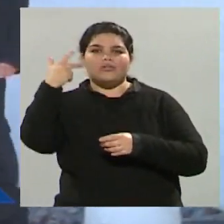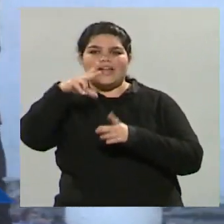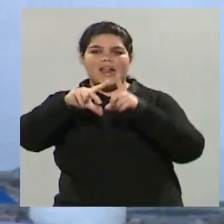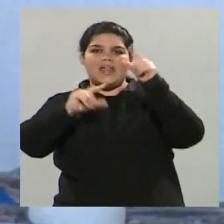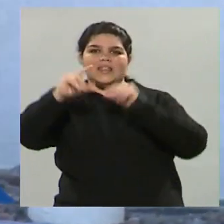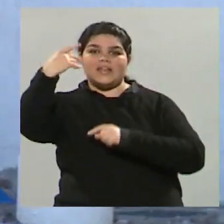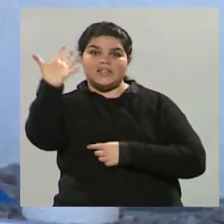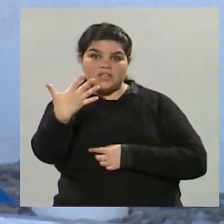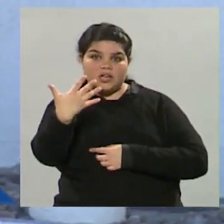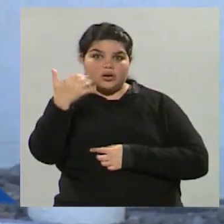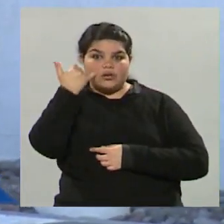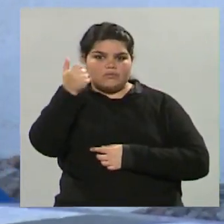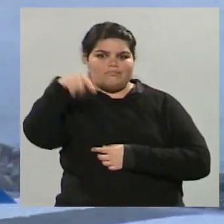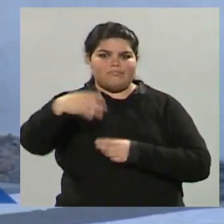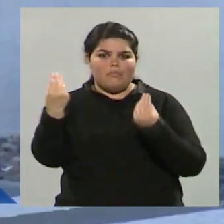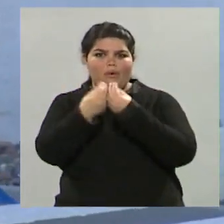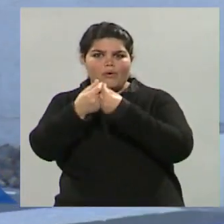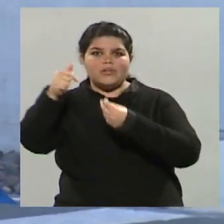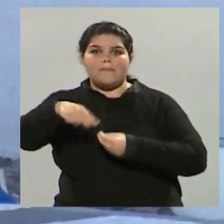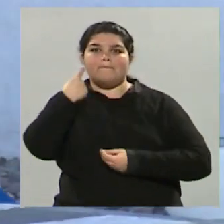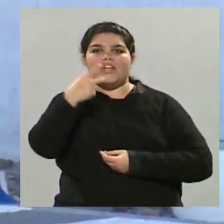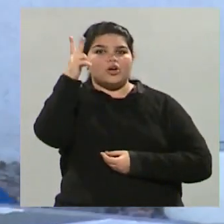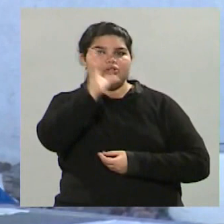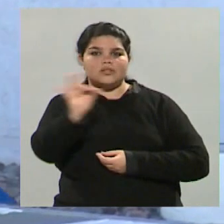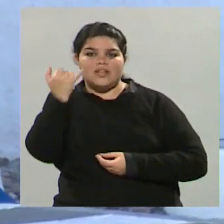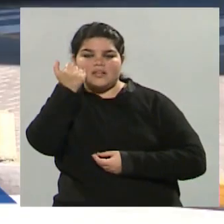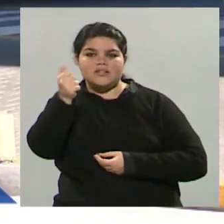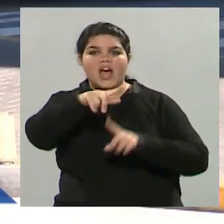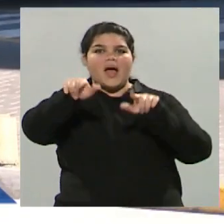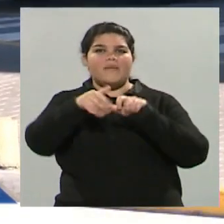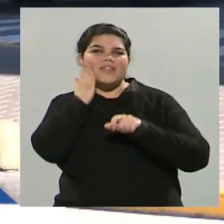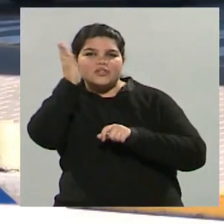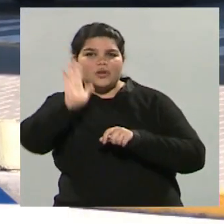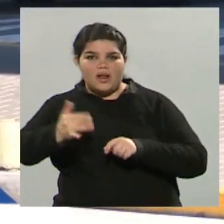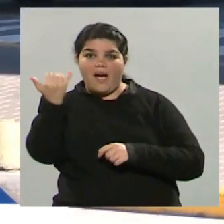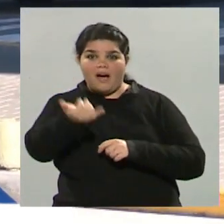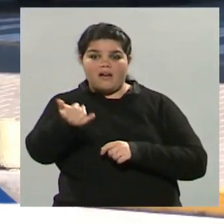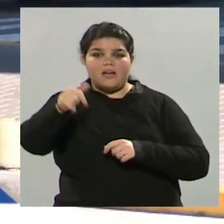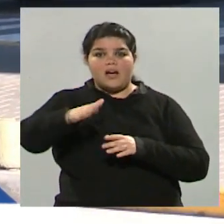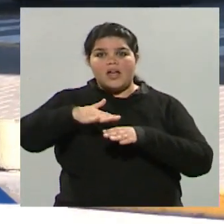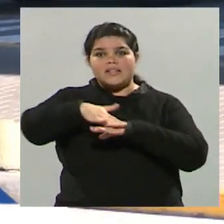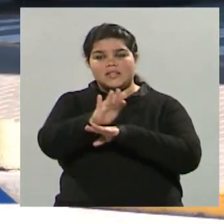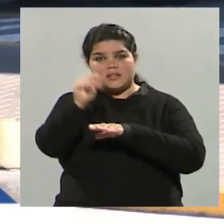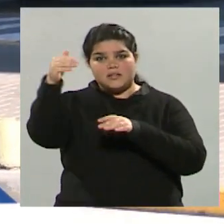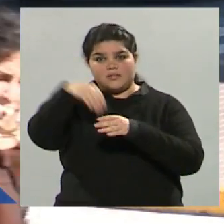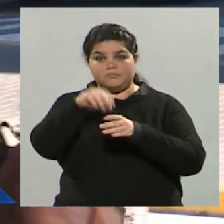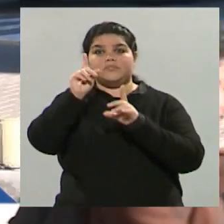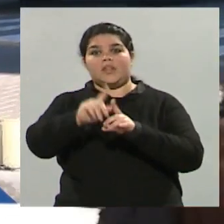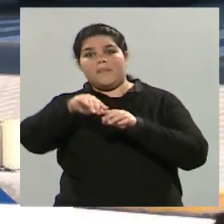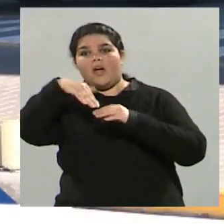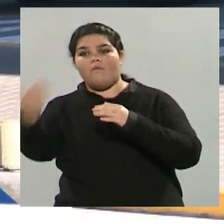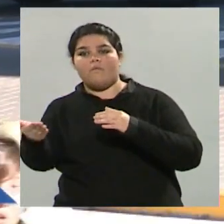estrellas, son casi 1.800 camas en lo que es el área metropolitana, luego tenemos